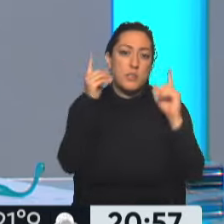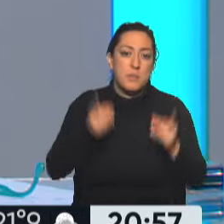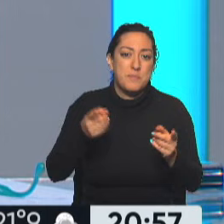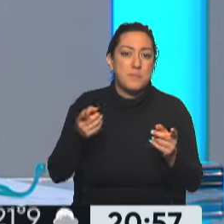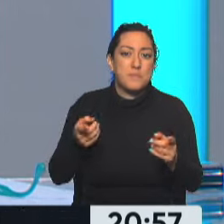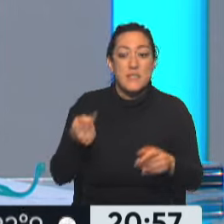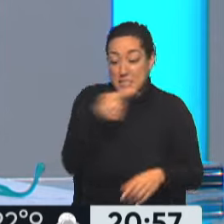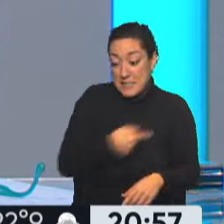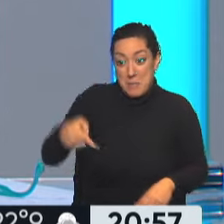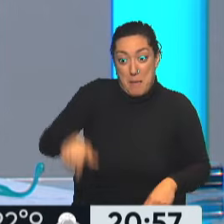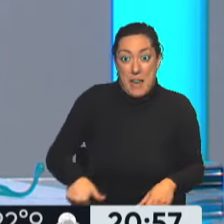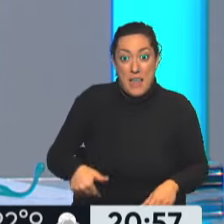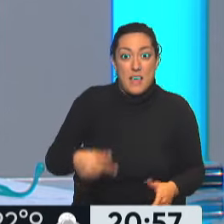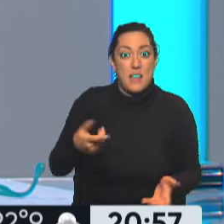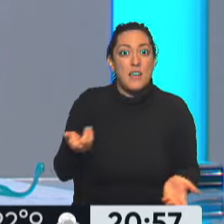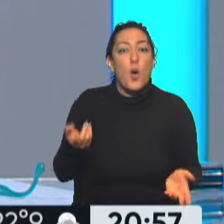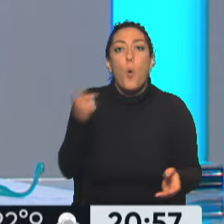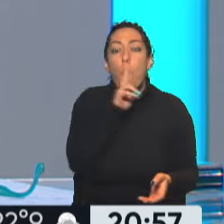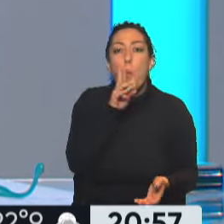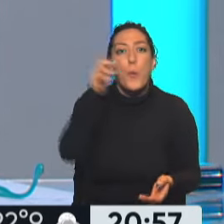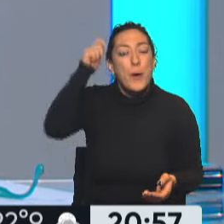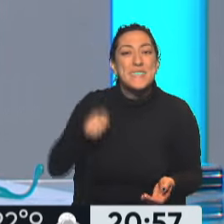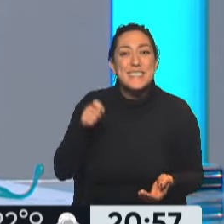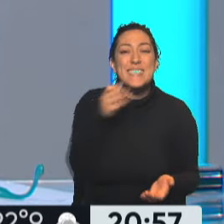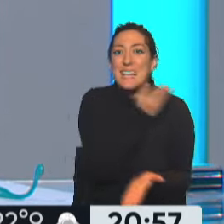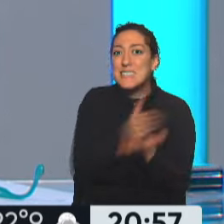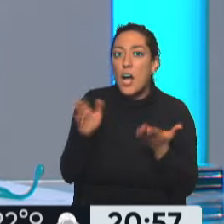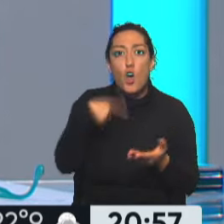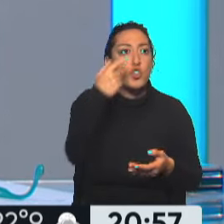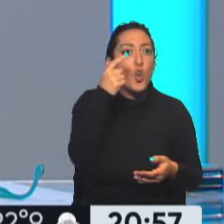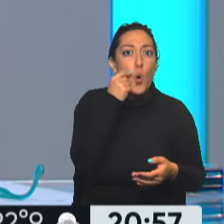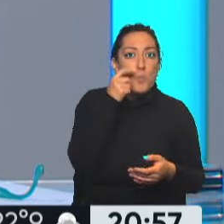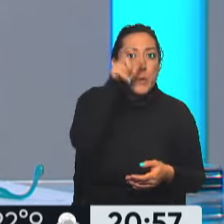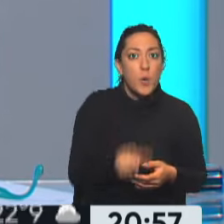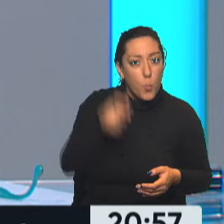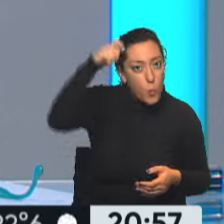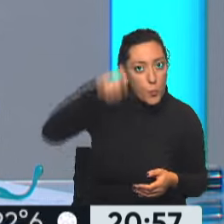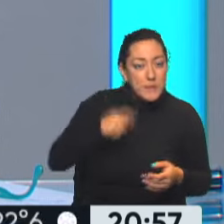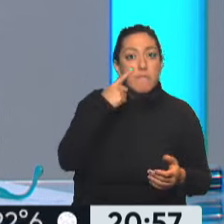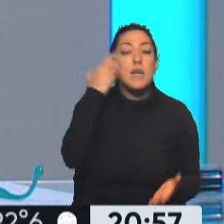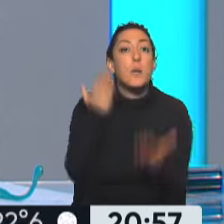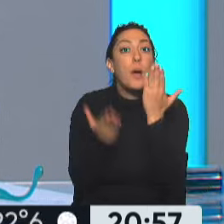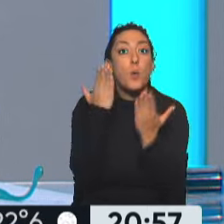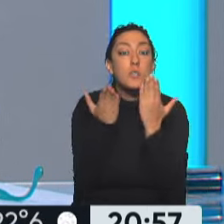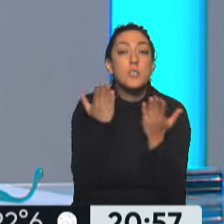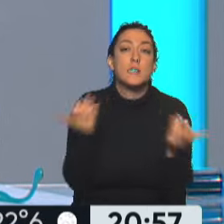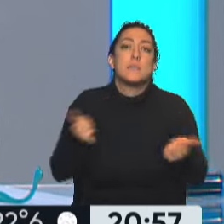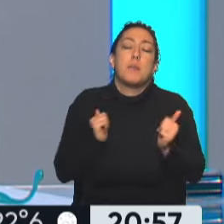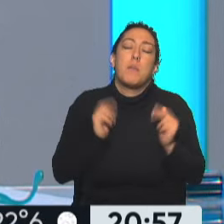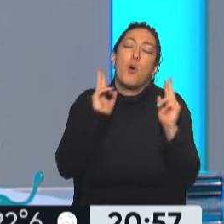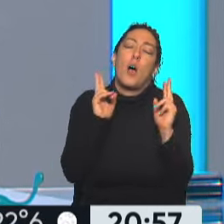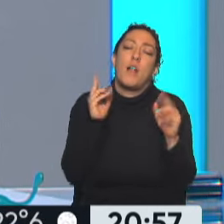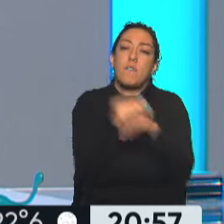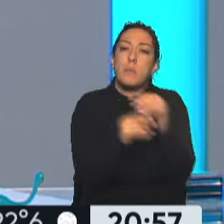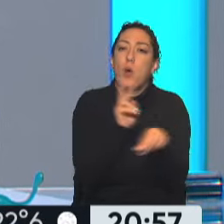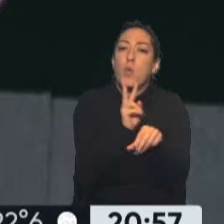Esto pasó esta semana. Corrieron a la jueza, nombraron al juez nuevo y le entregaron el caso al juez nuevo para que lo evalúe. Esperamos, sinceramente, que pueda quedar con su familia